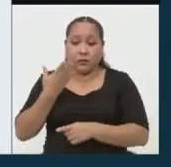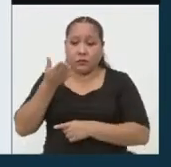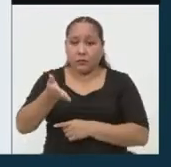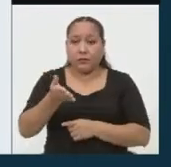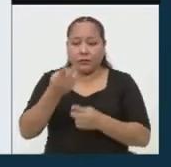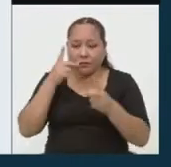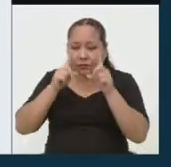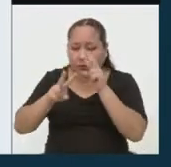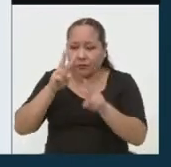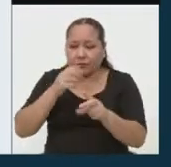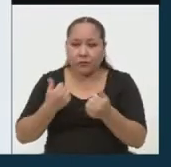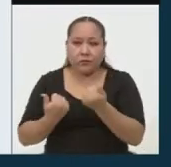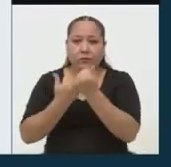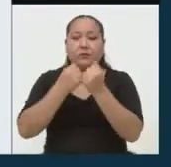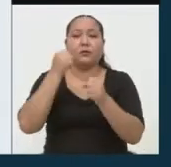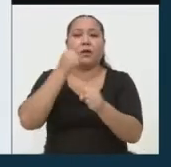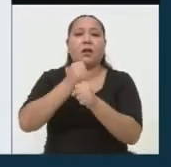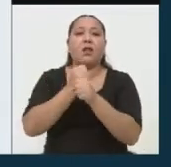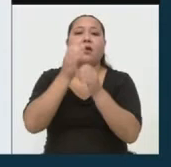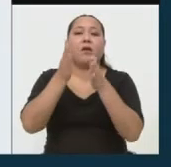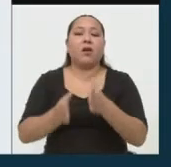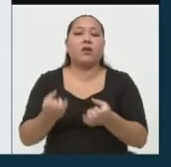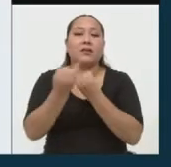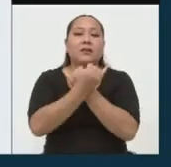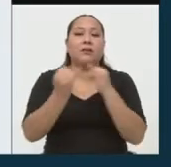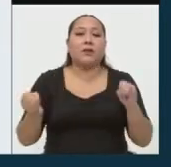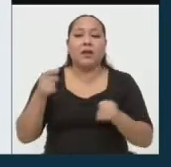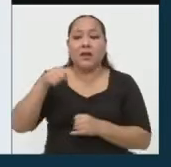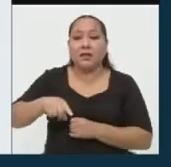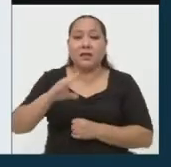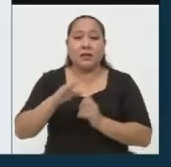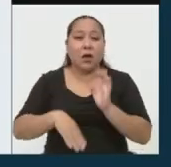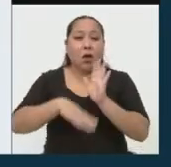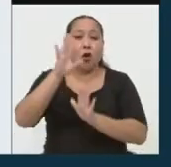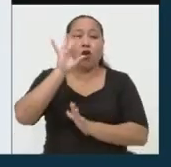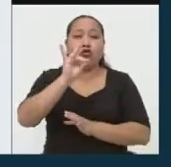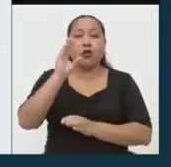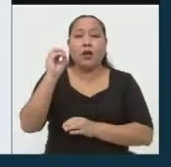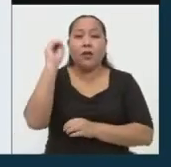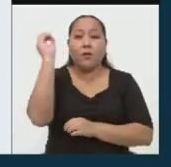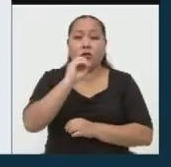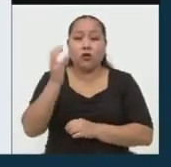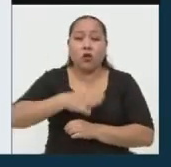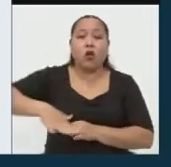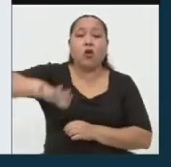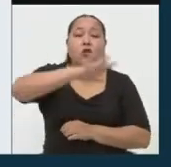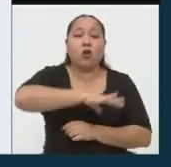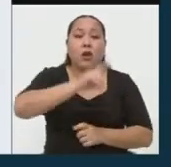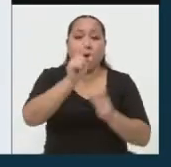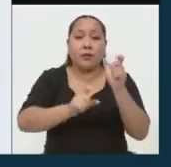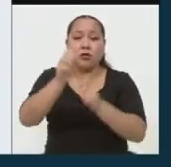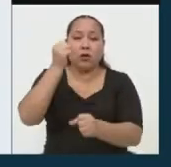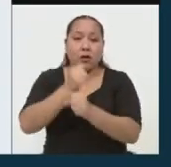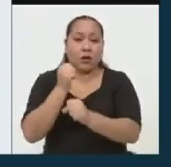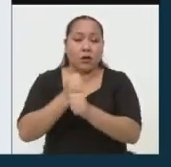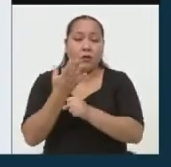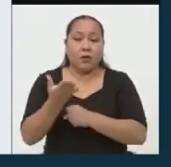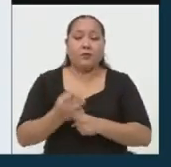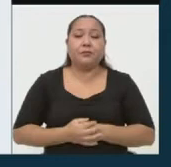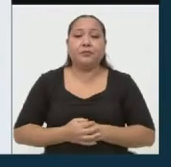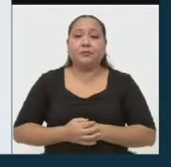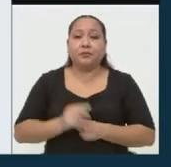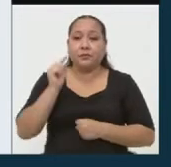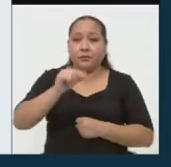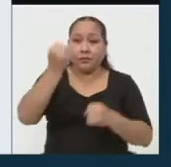independientes, que en estos momentos constituyen el 80% de la población económicamente activa. Para tal efecto,